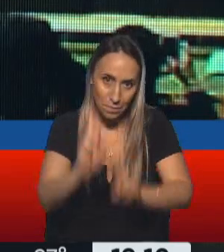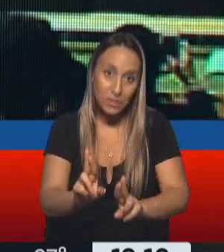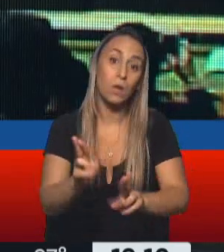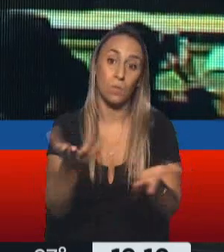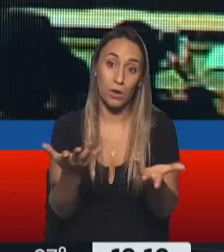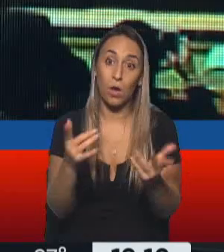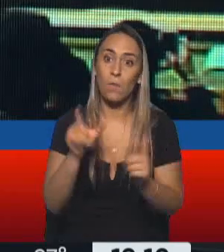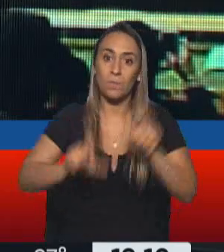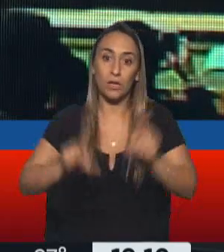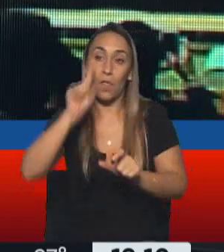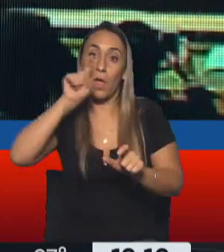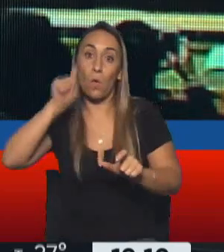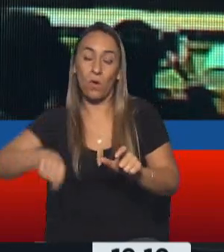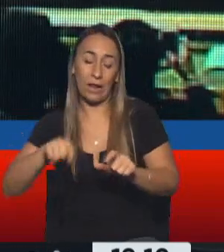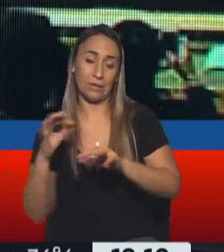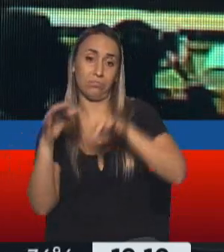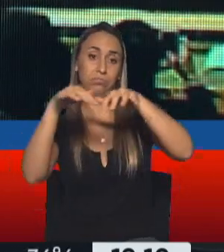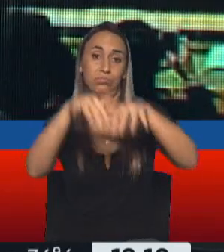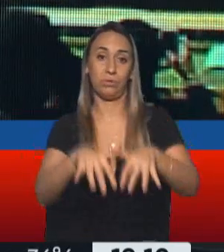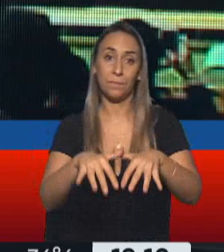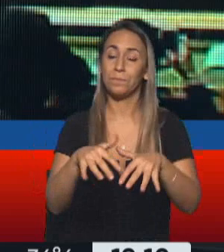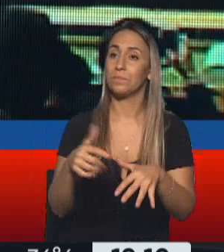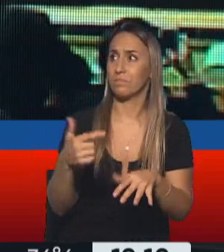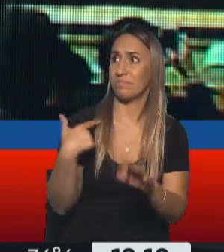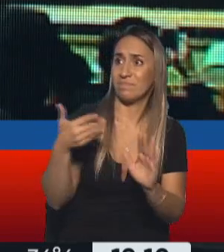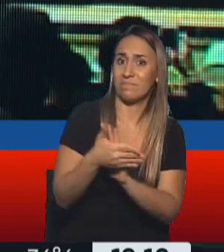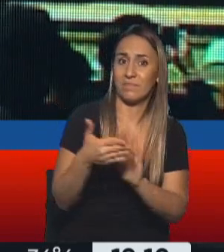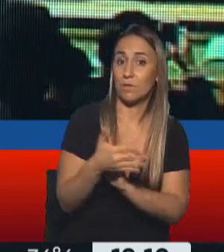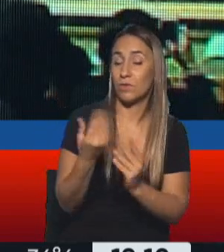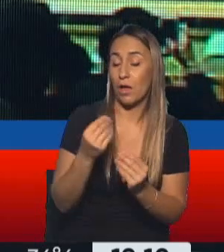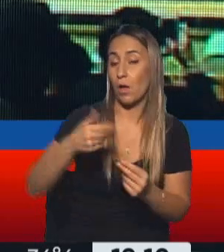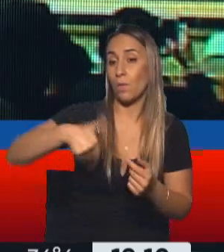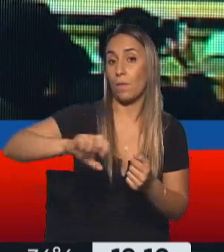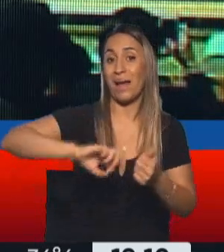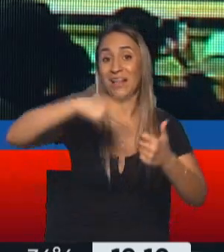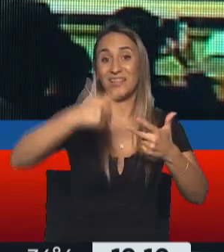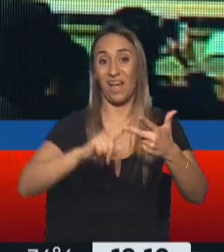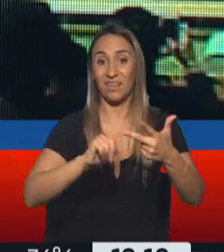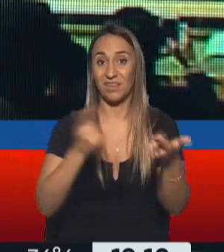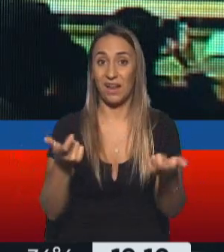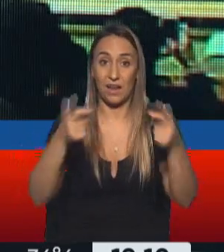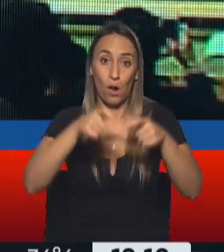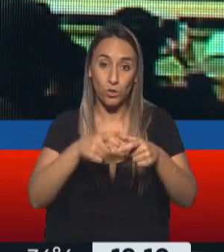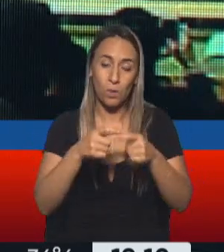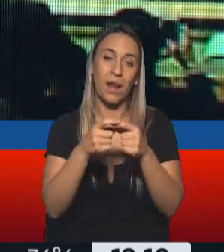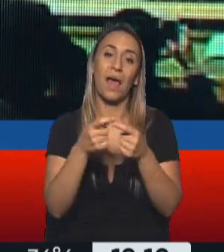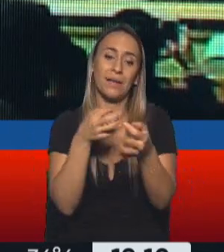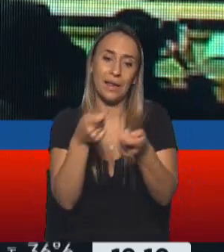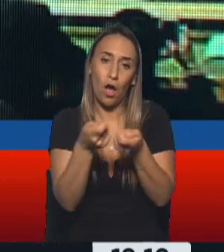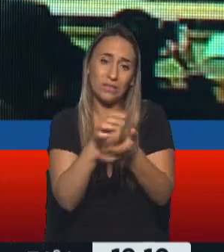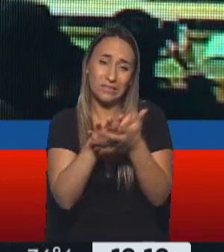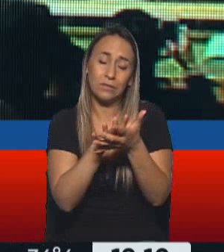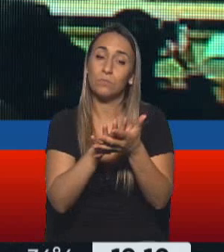de una situación en la que lo decíamos, en un contexto en el que se espera la tercera ronda de negociaciones, pero que los ataques no solo no han